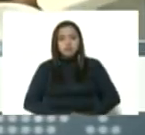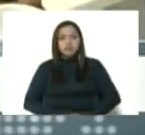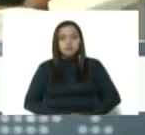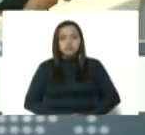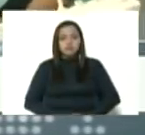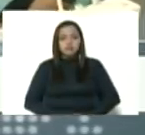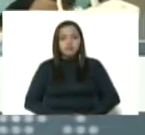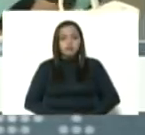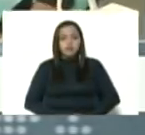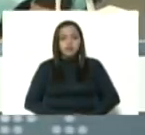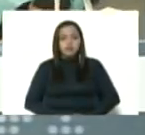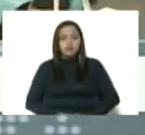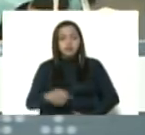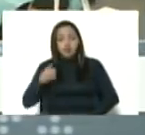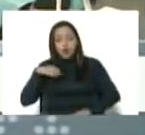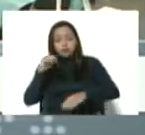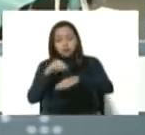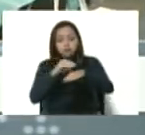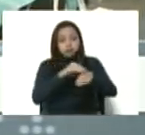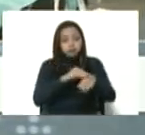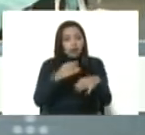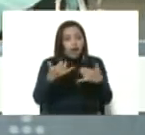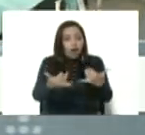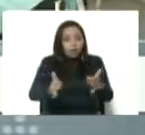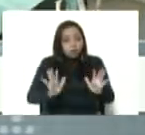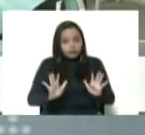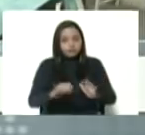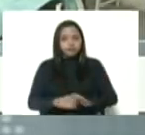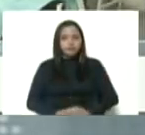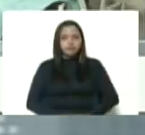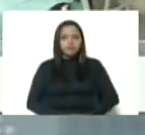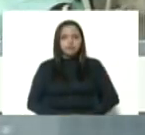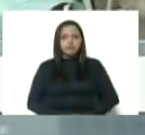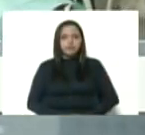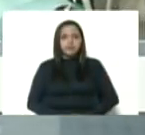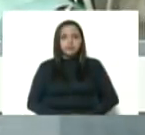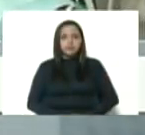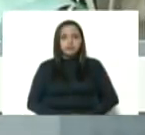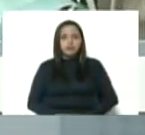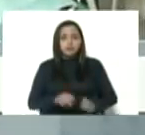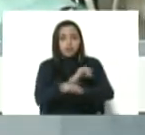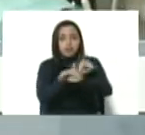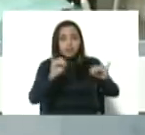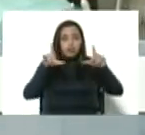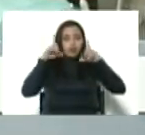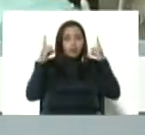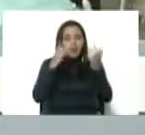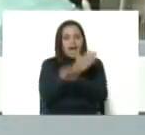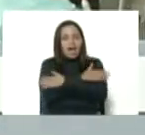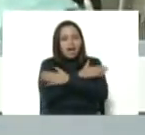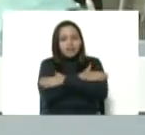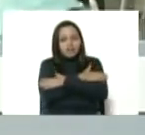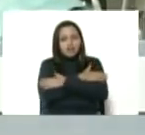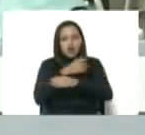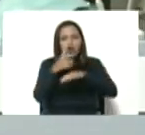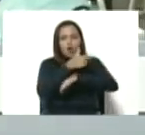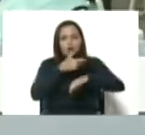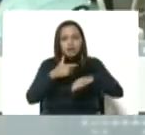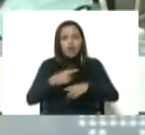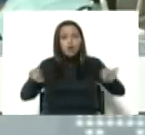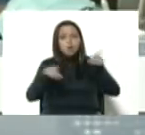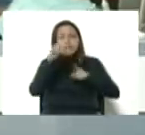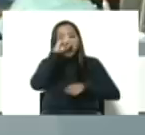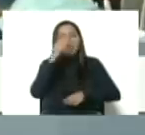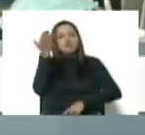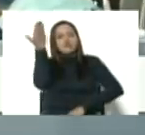Así que bueno, hago estos anuncios por ahora, y me despido de La Guaira. Te doy un abrazo, García Carneiro, cumpliste años